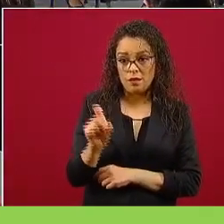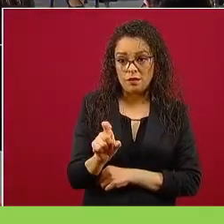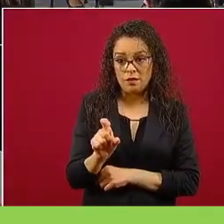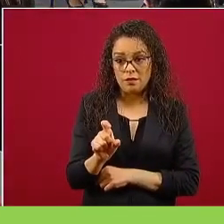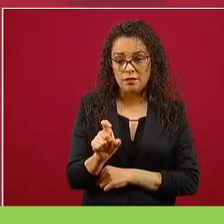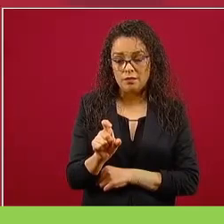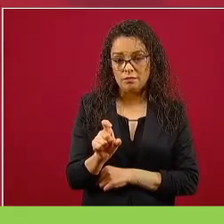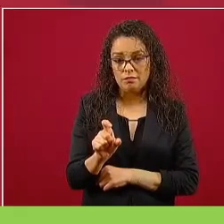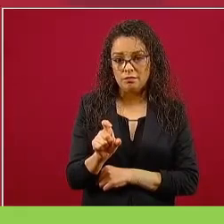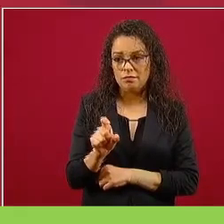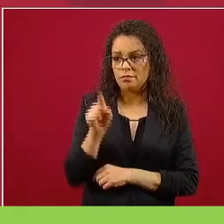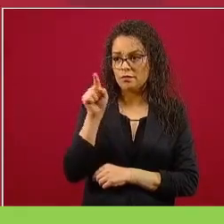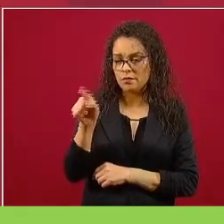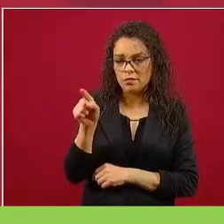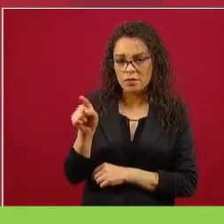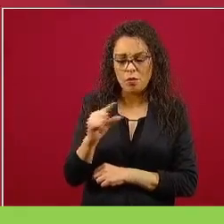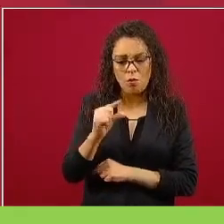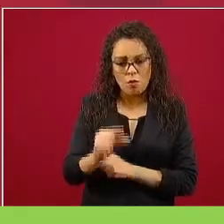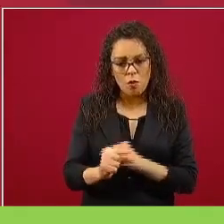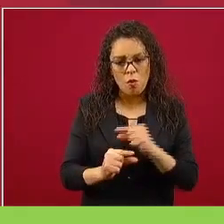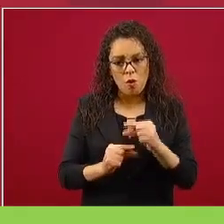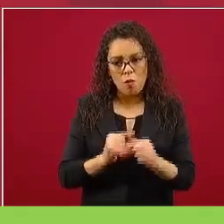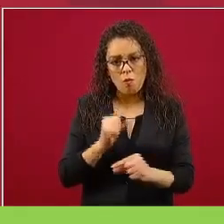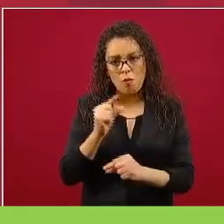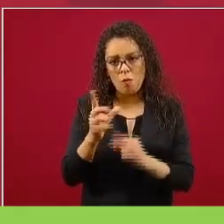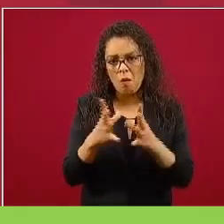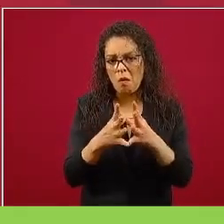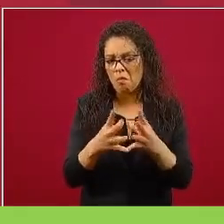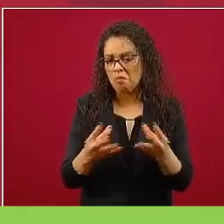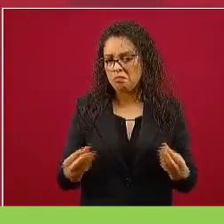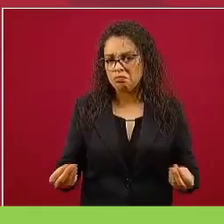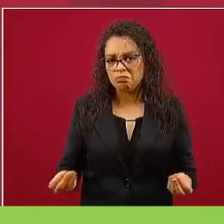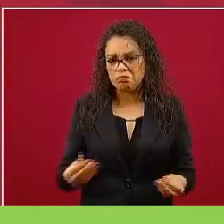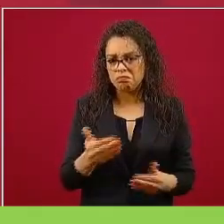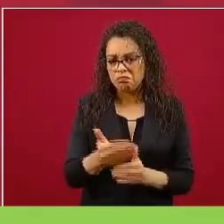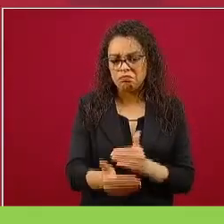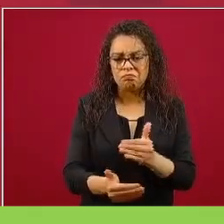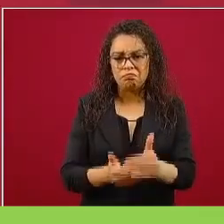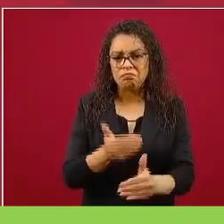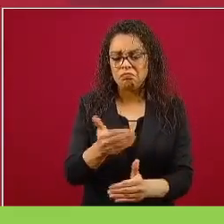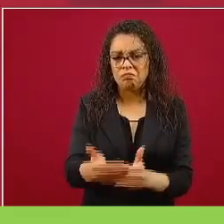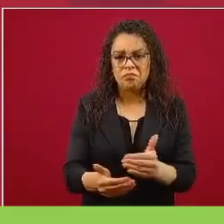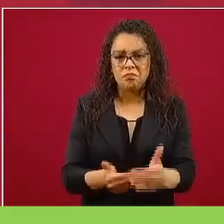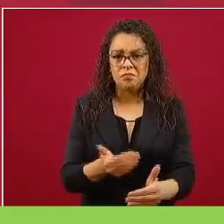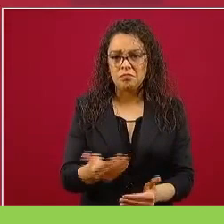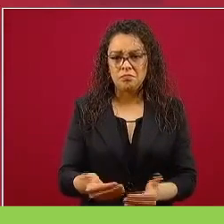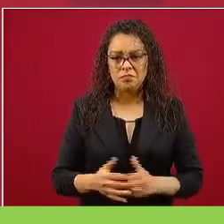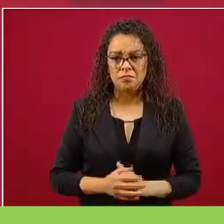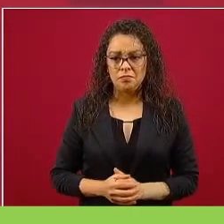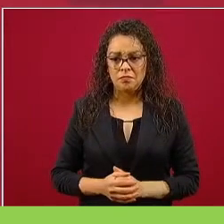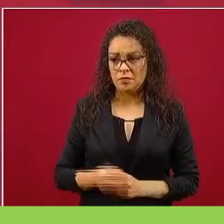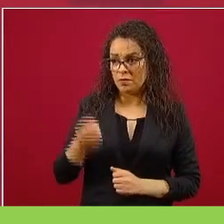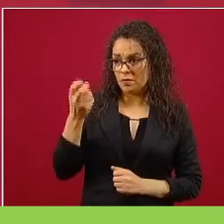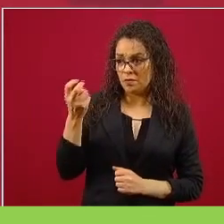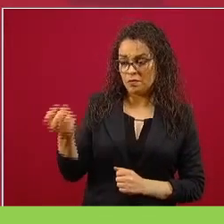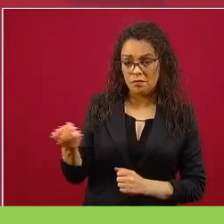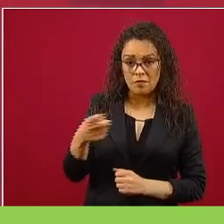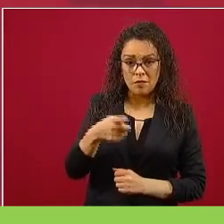se tiene que ir resolviendo. Además, periodistas,